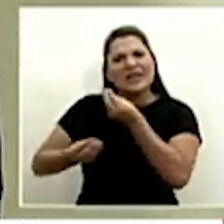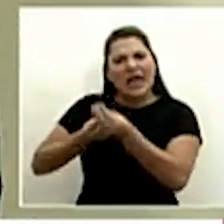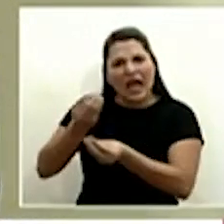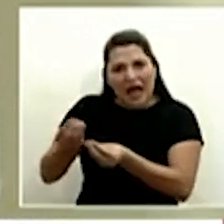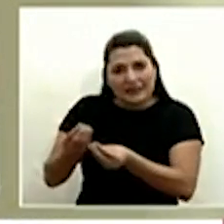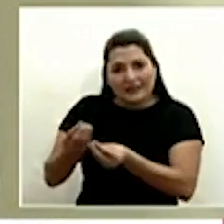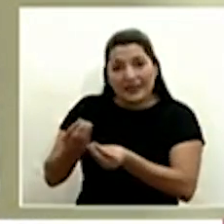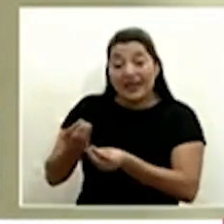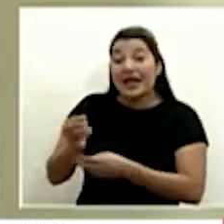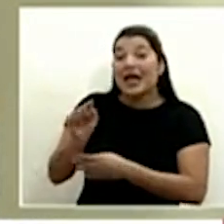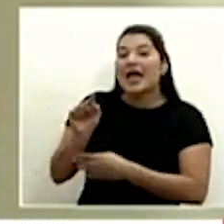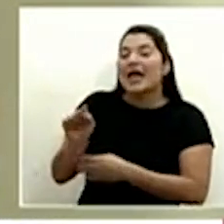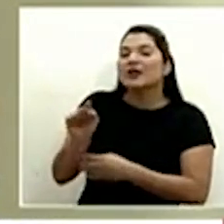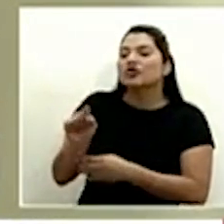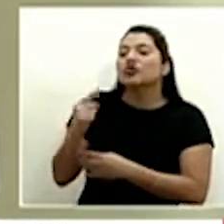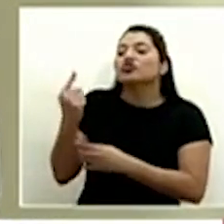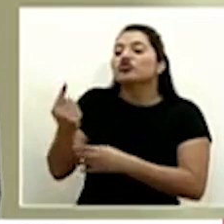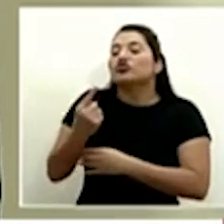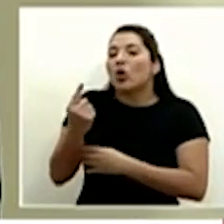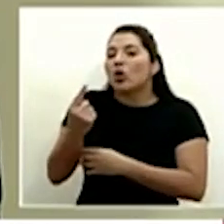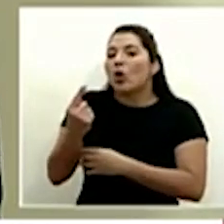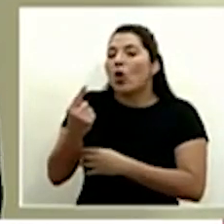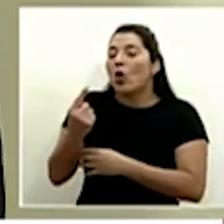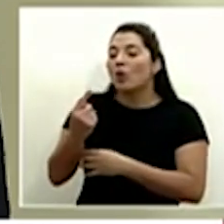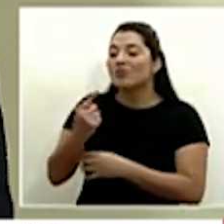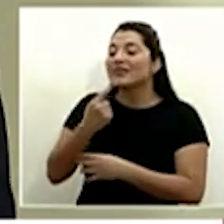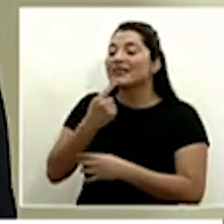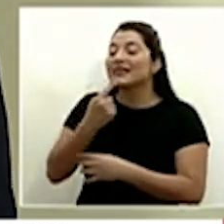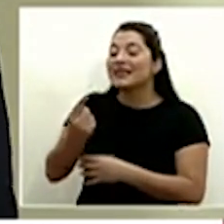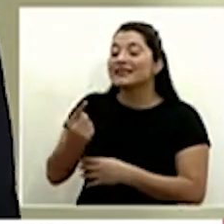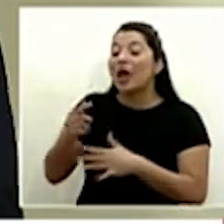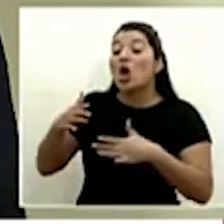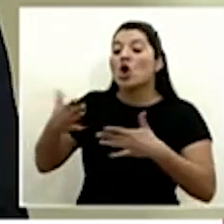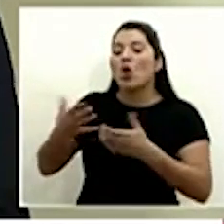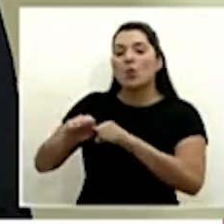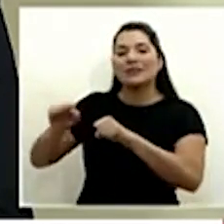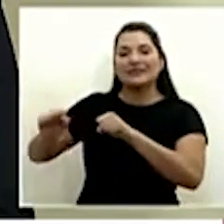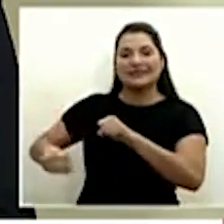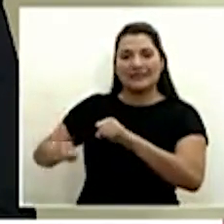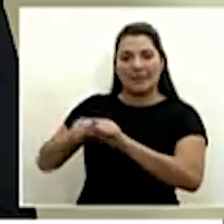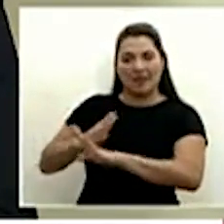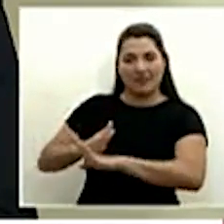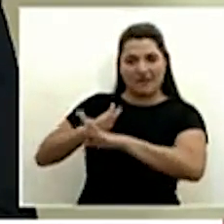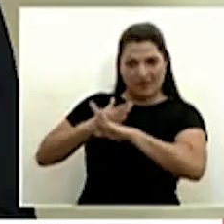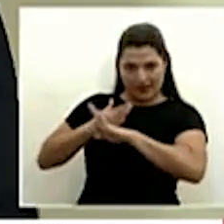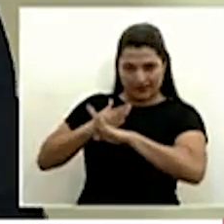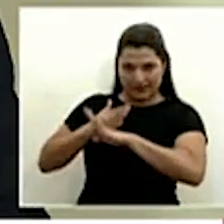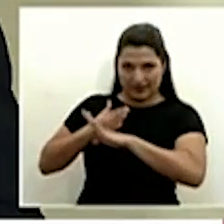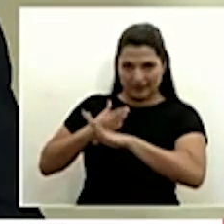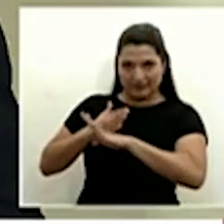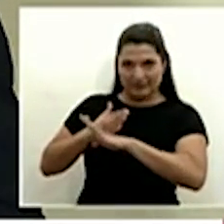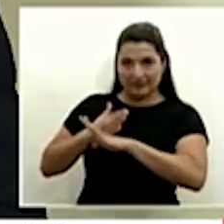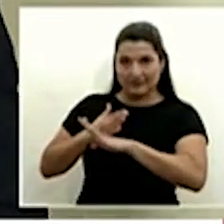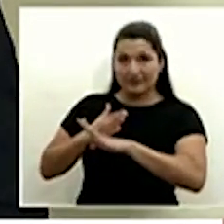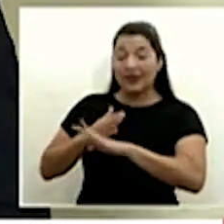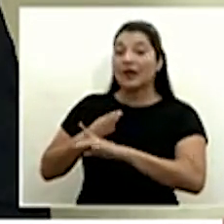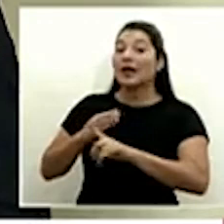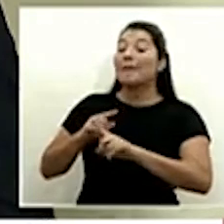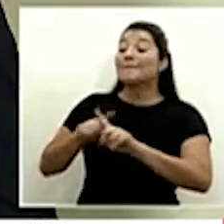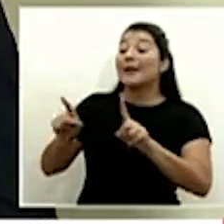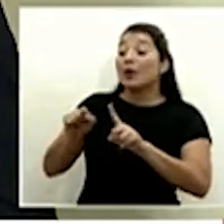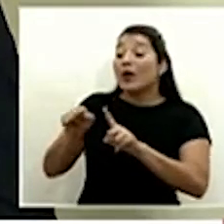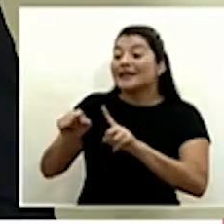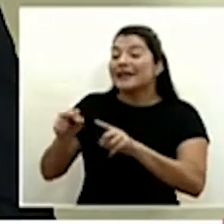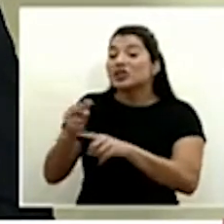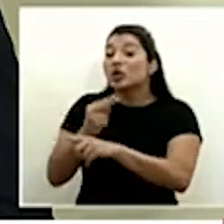respuesta del sistema de defensa del sistema inmunológico y que eso se da algunos días después de que ya el virus está presente